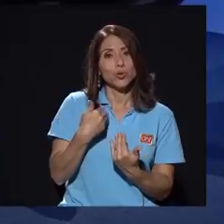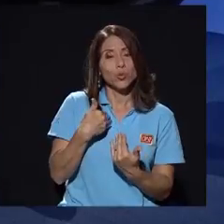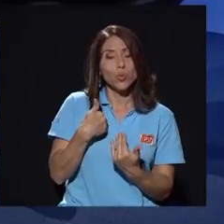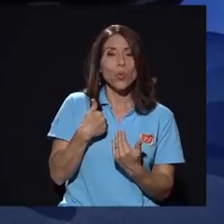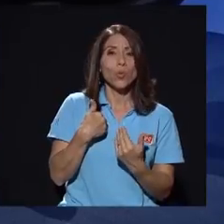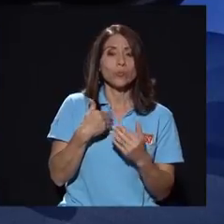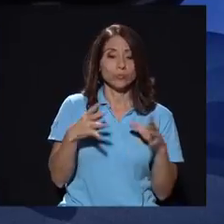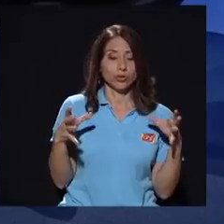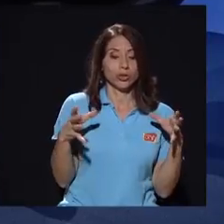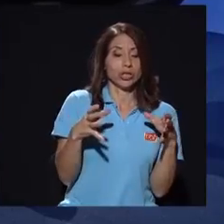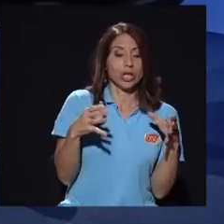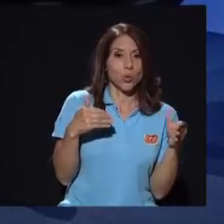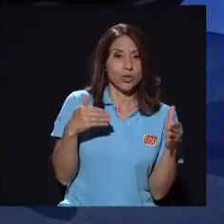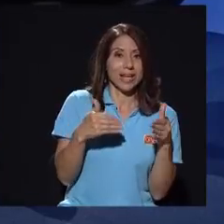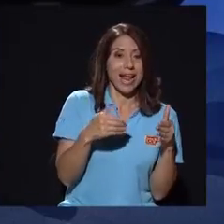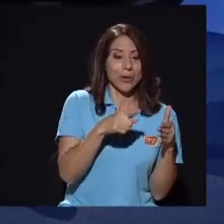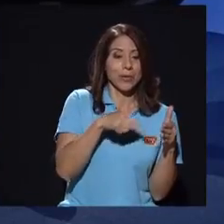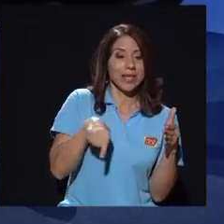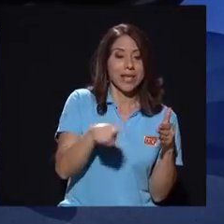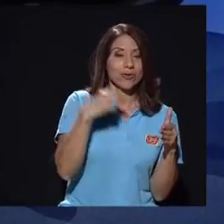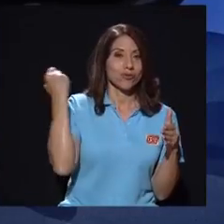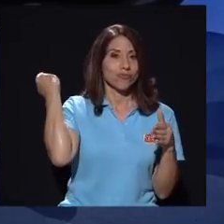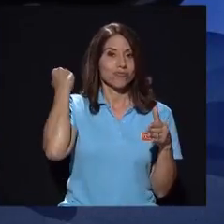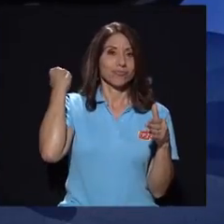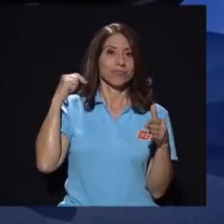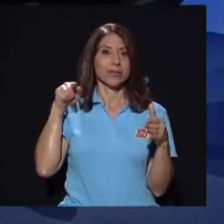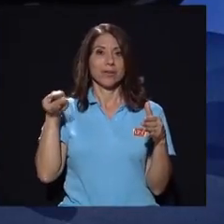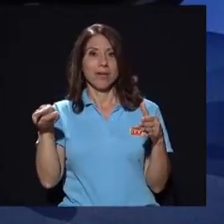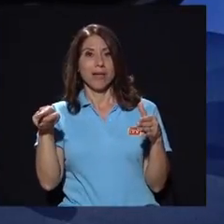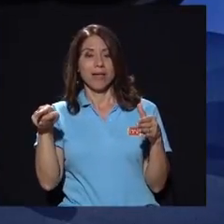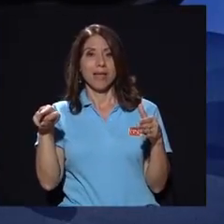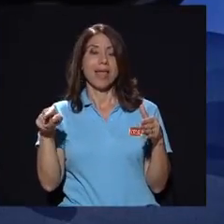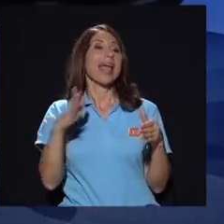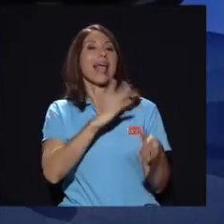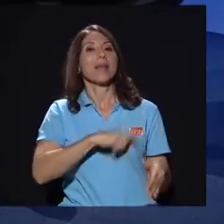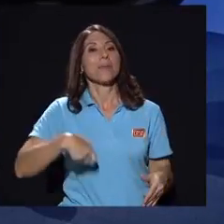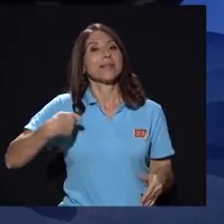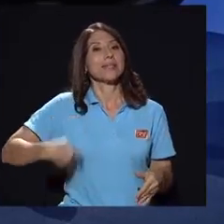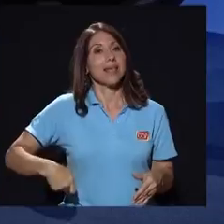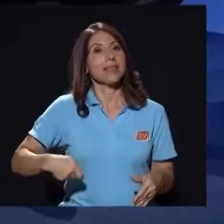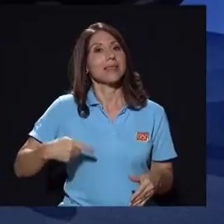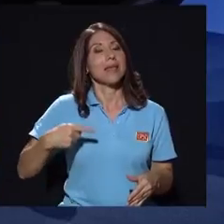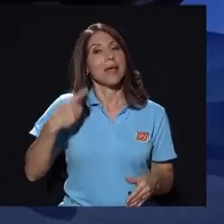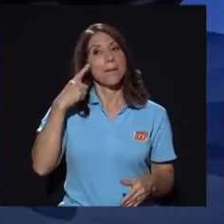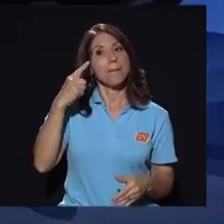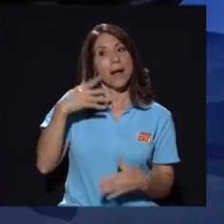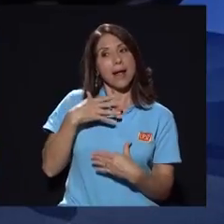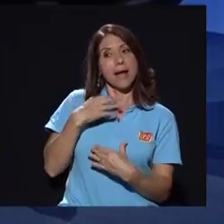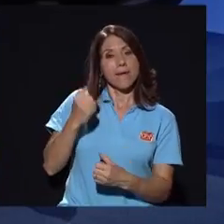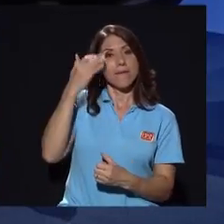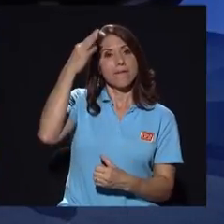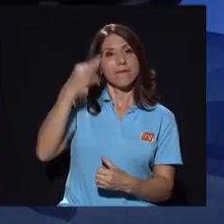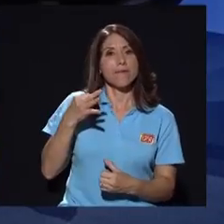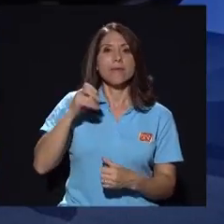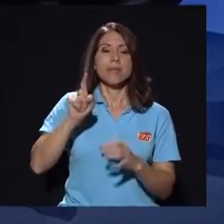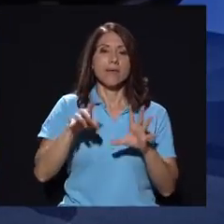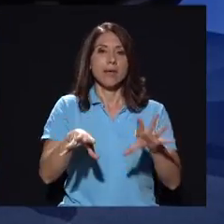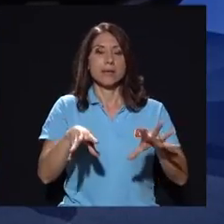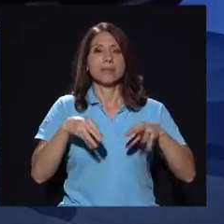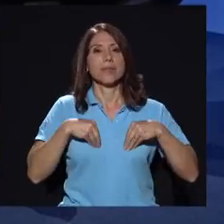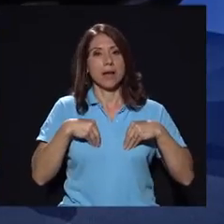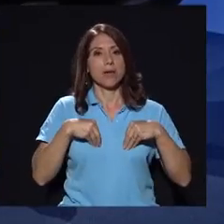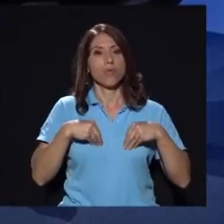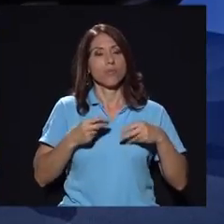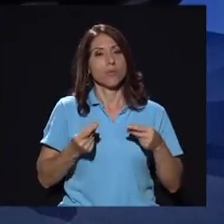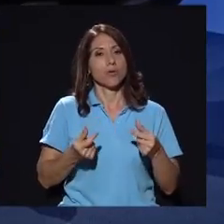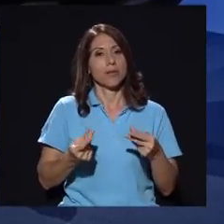parte de su círculo más cercano el presidente por credibilidad a su investidura debería de aceptarlo prontamente y